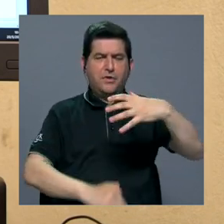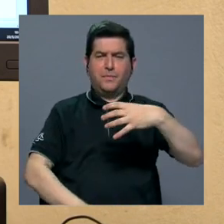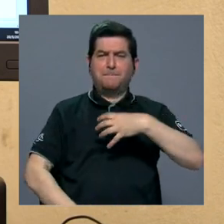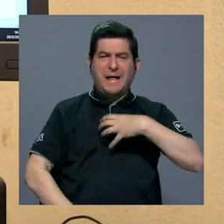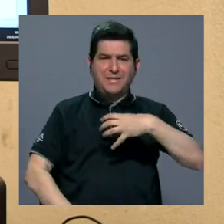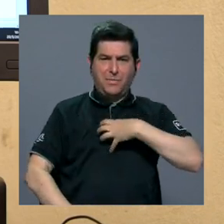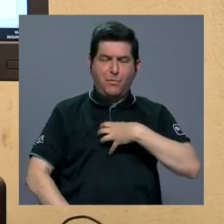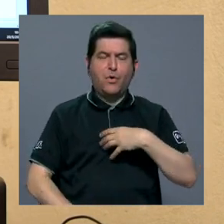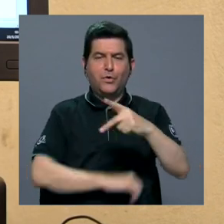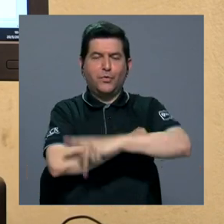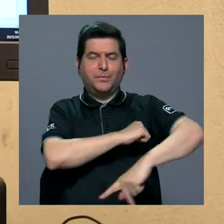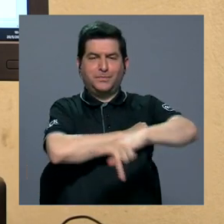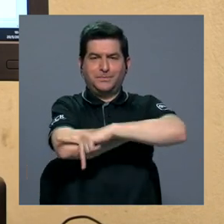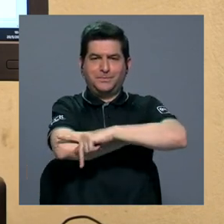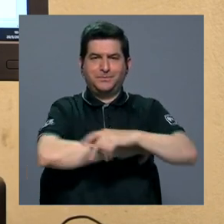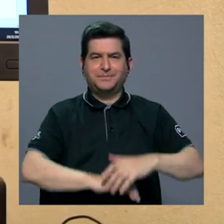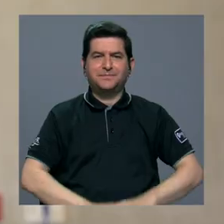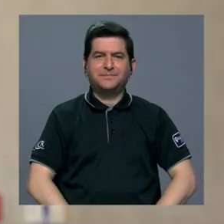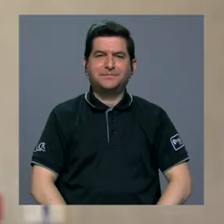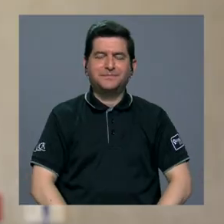patrimoniales de nuestro país.